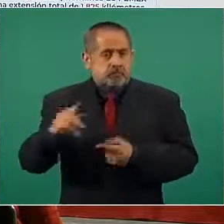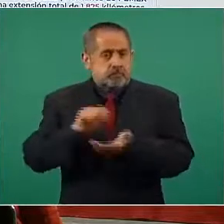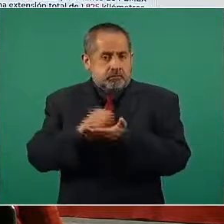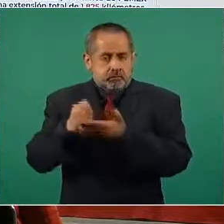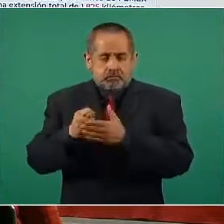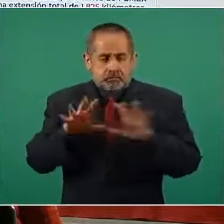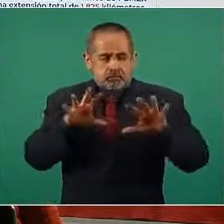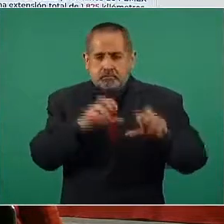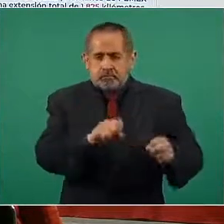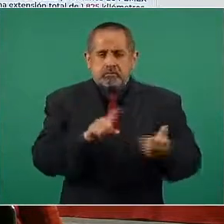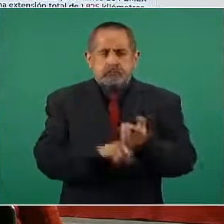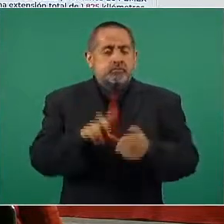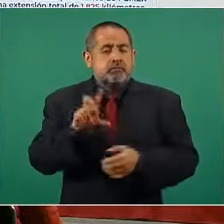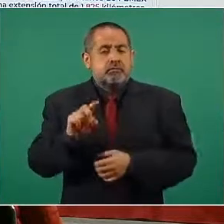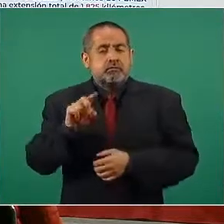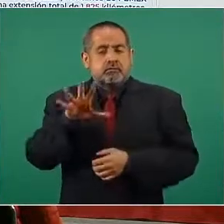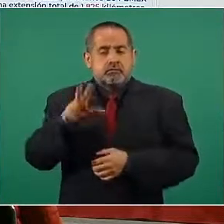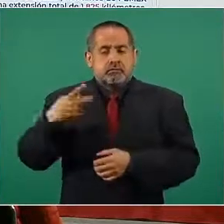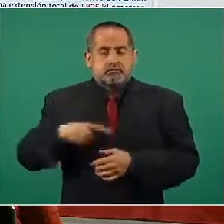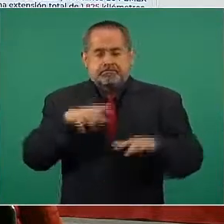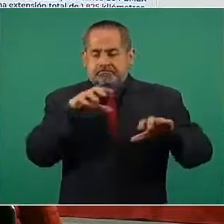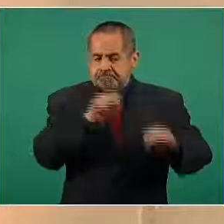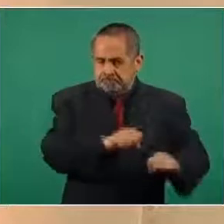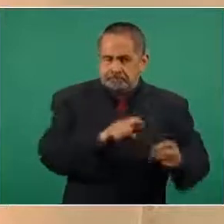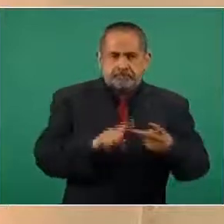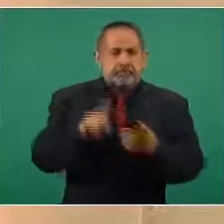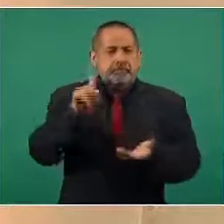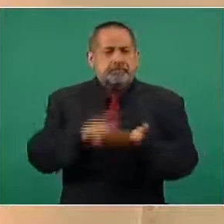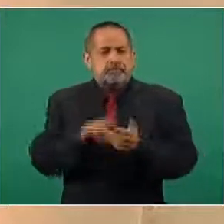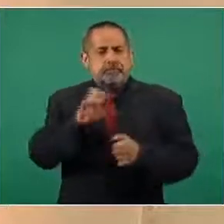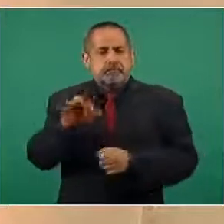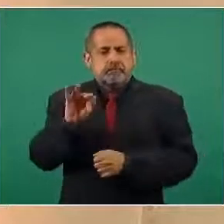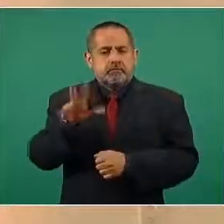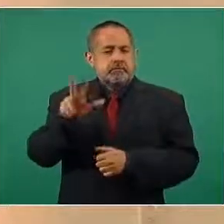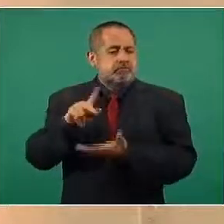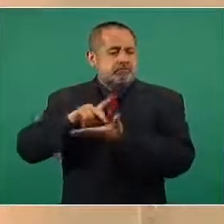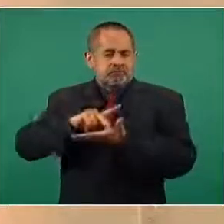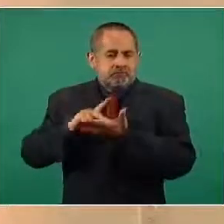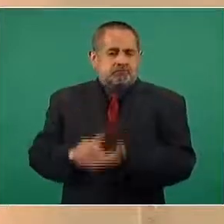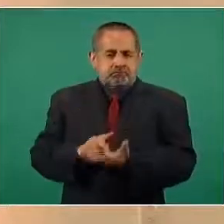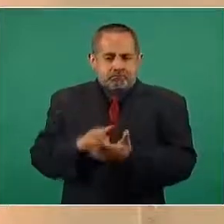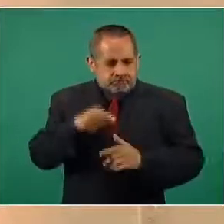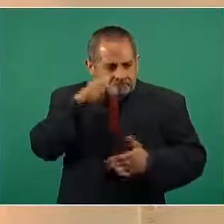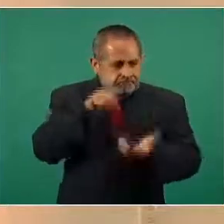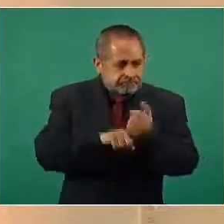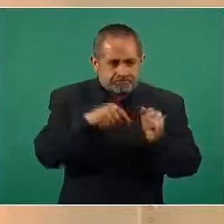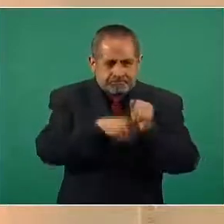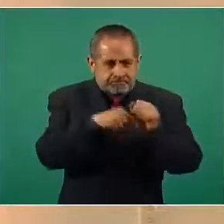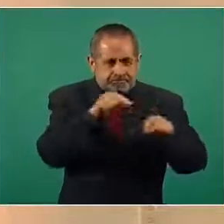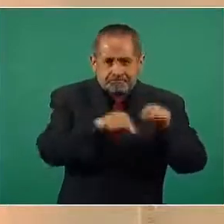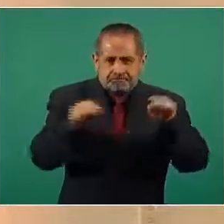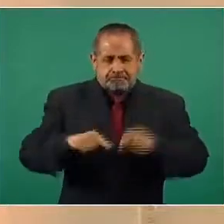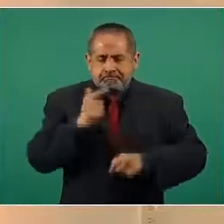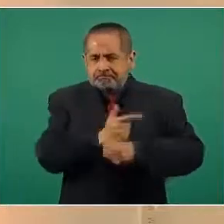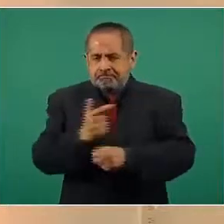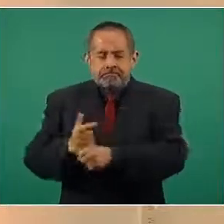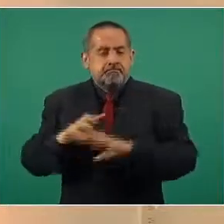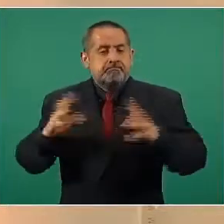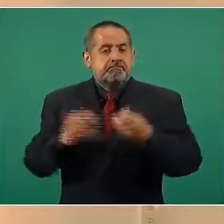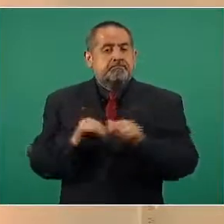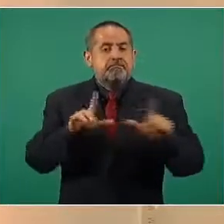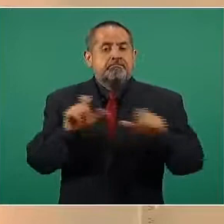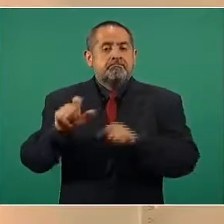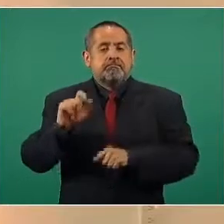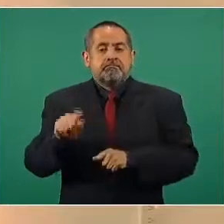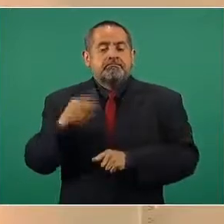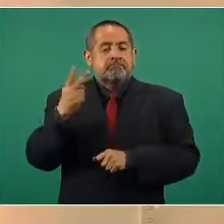se aseguraron 35 personas y 1.545 toneladas de tomas clandestinas, así como 732 mil